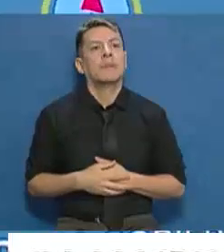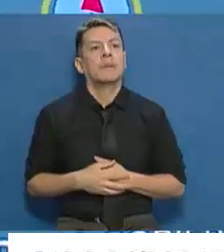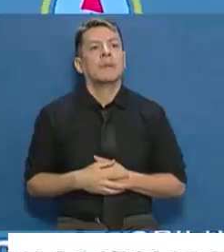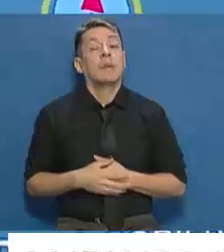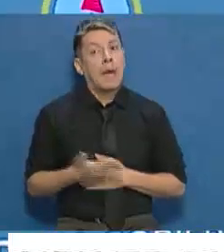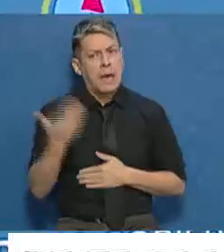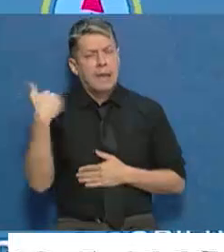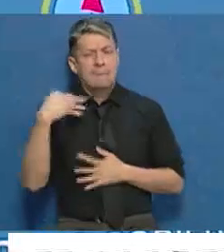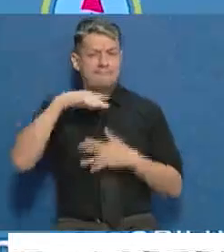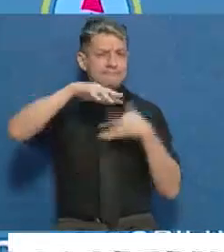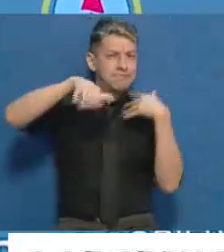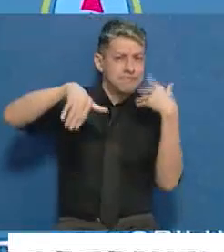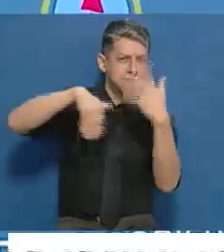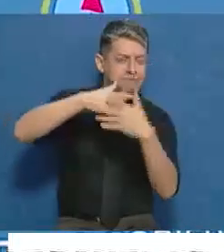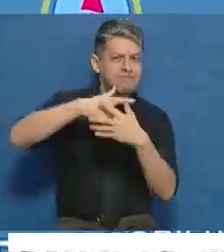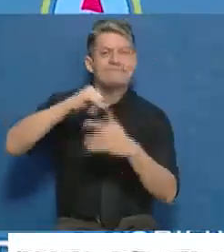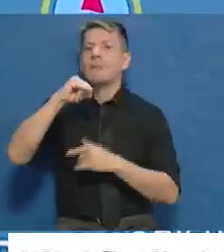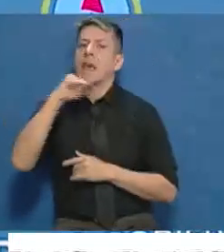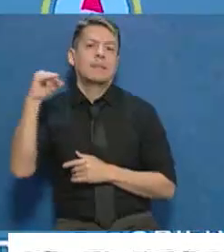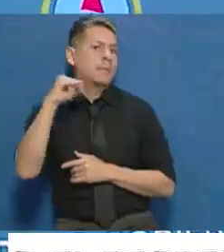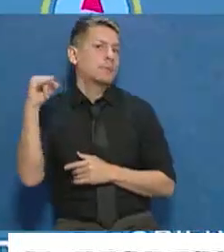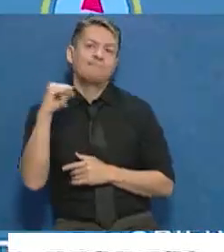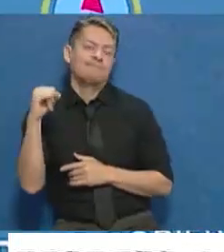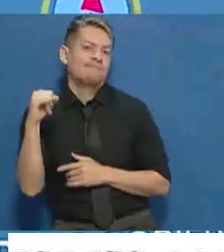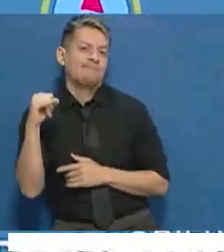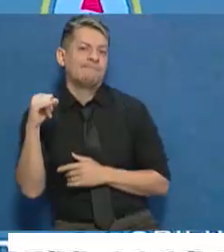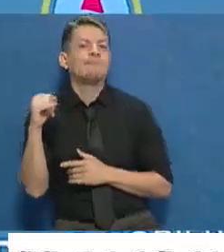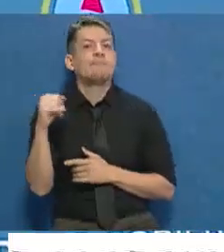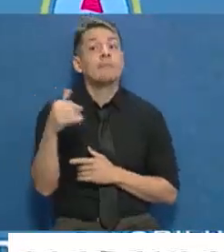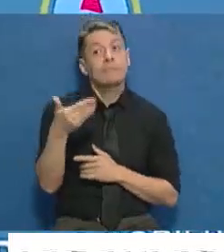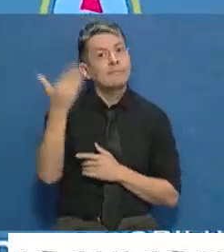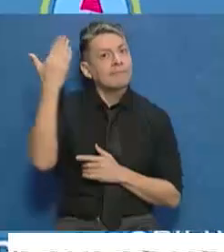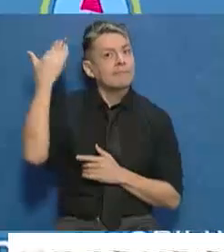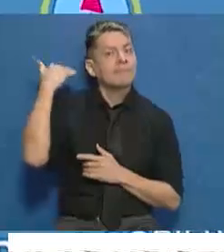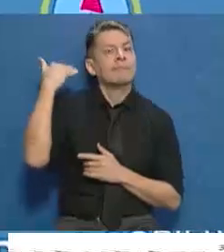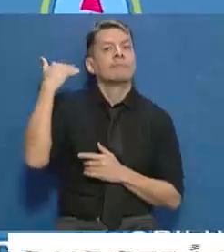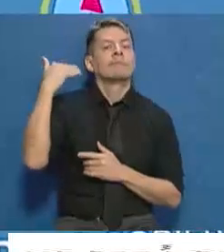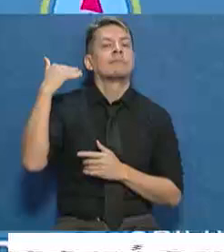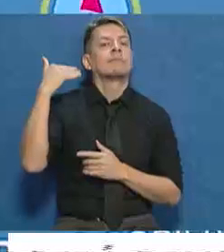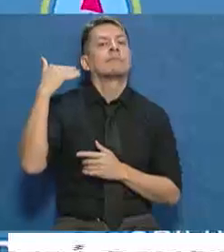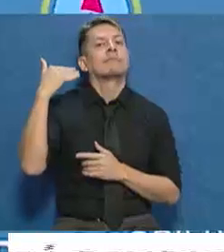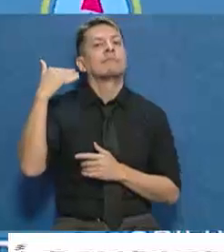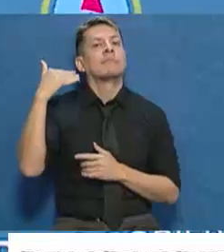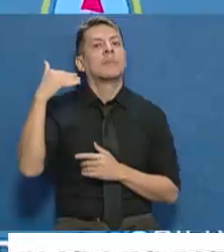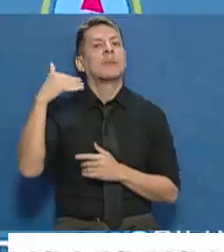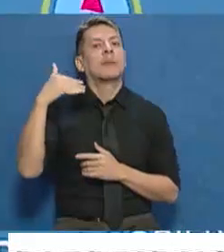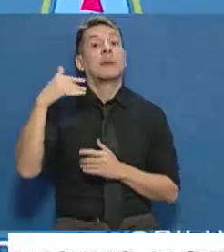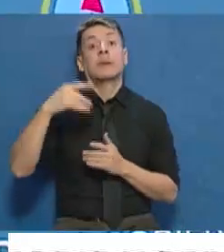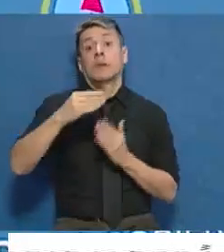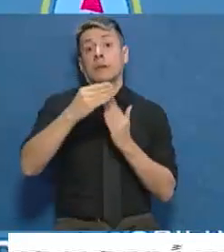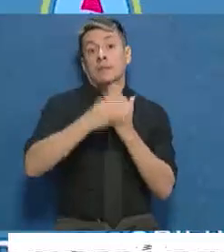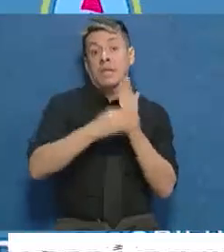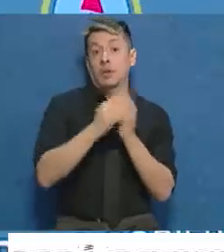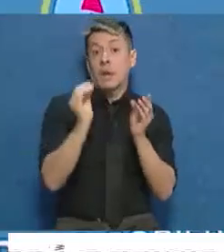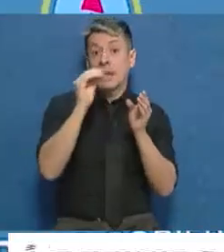último no fue bueno para eso. En los días previos a la resolución del ministro del